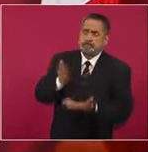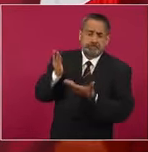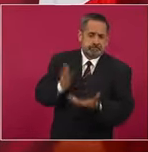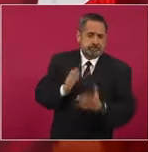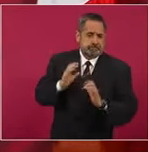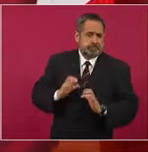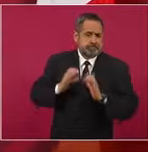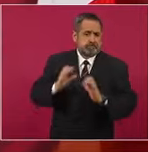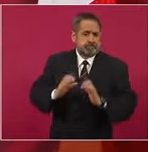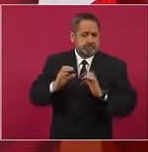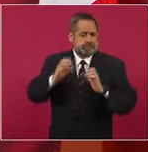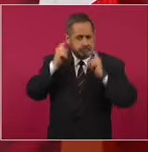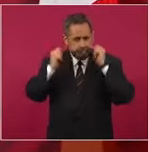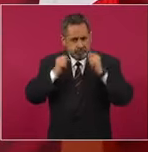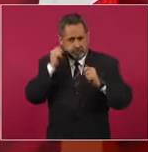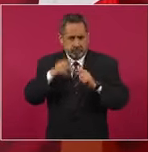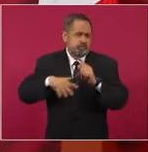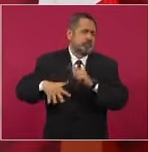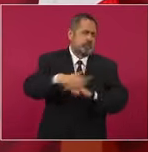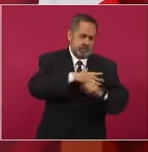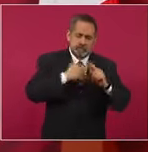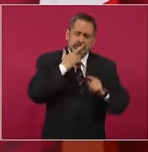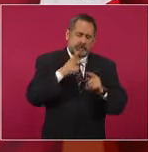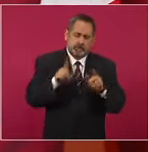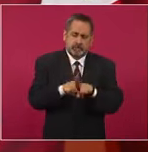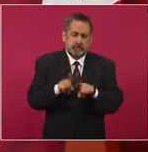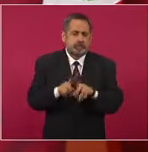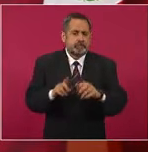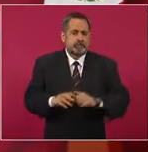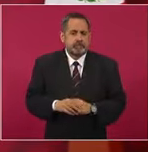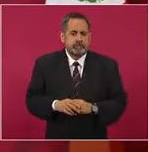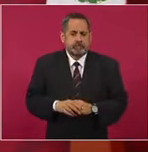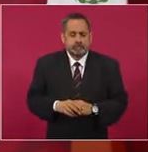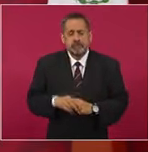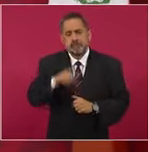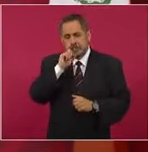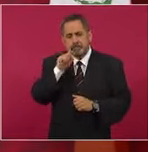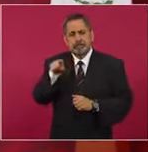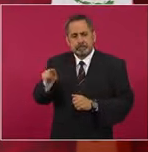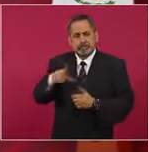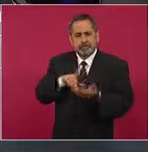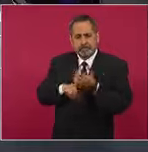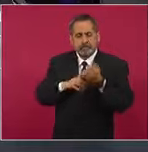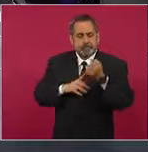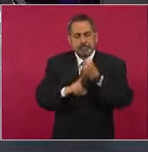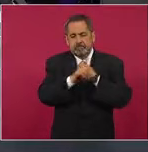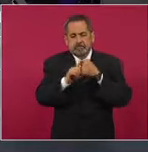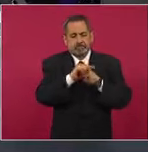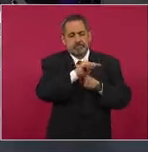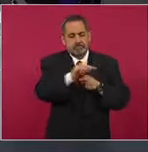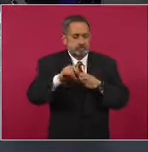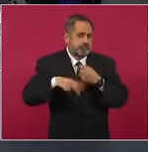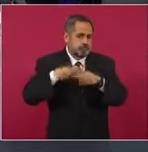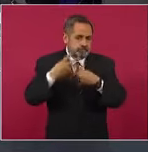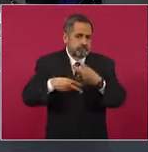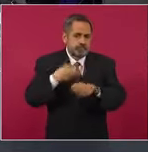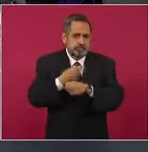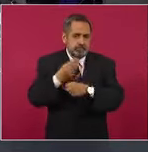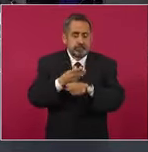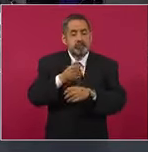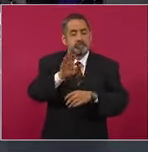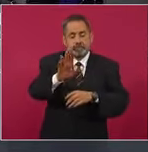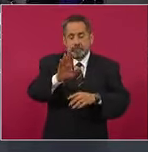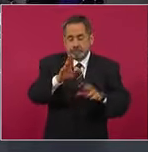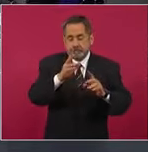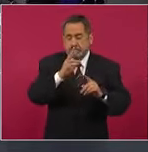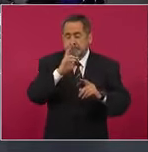esta actividad y el medio ambiente. Entonces, hay estos problemas que se están arreglando. Ah, pero no